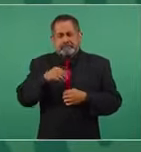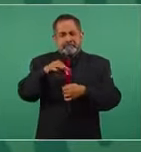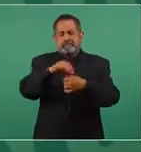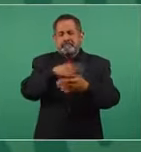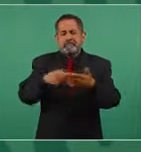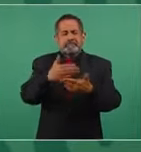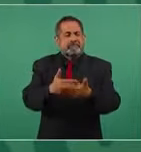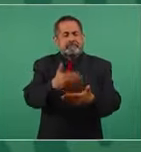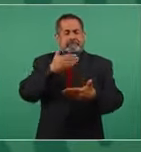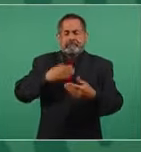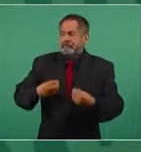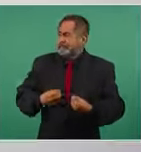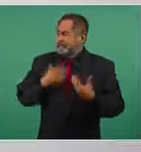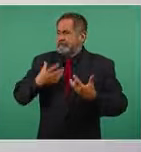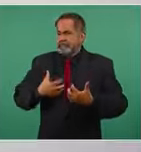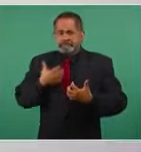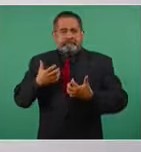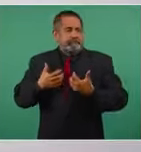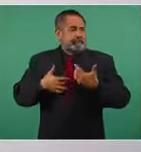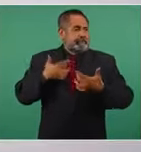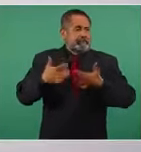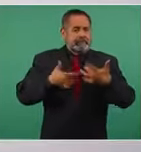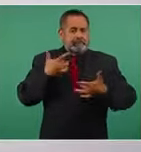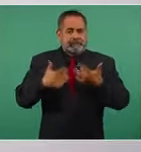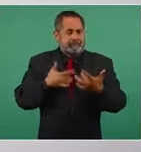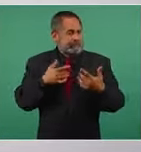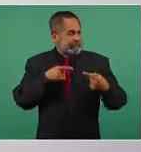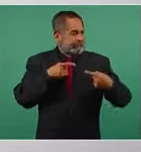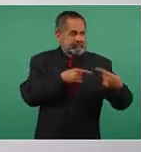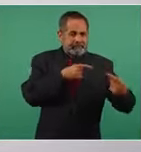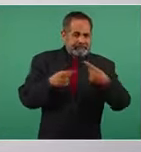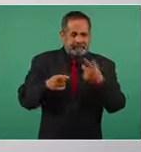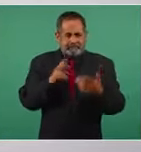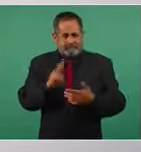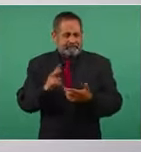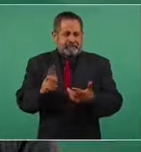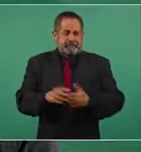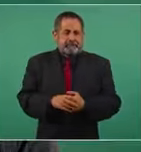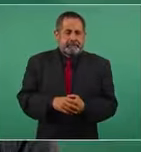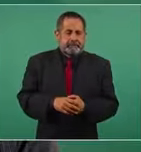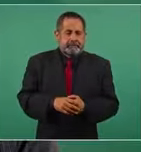brota la ruda franqueza